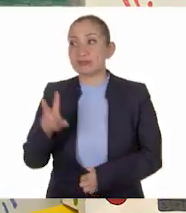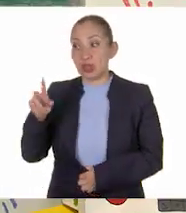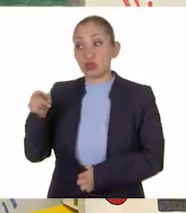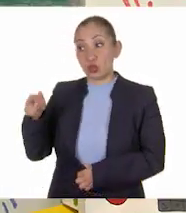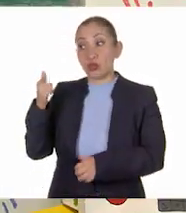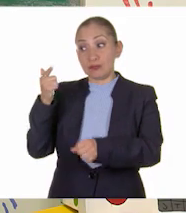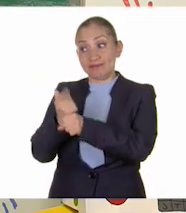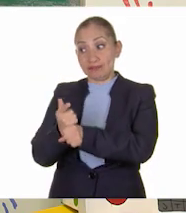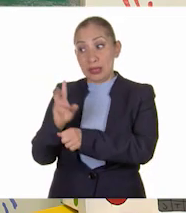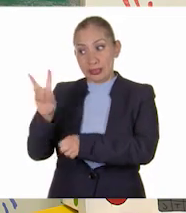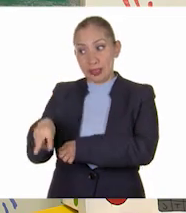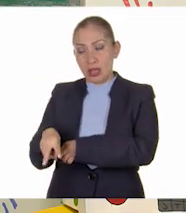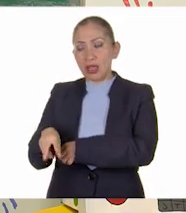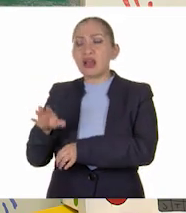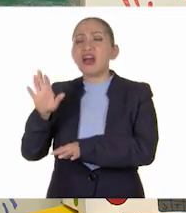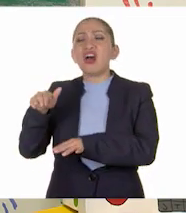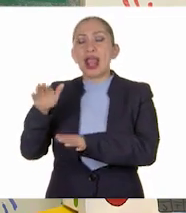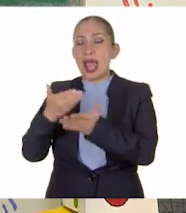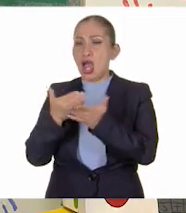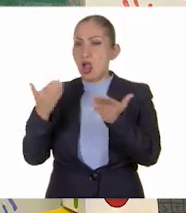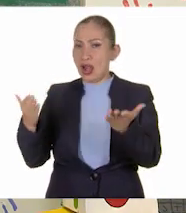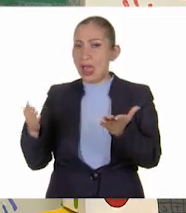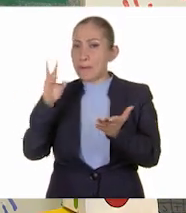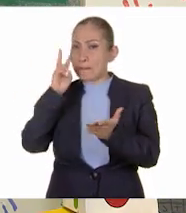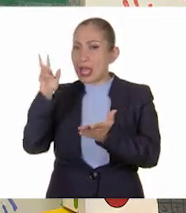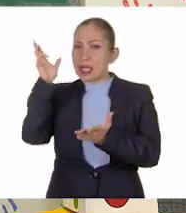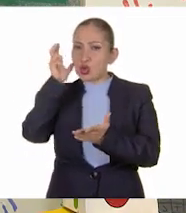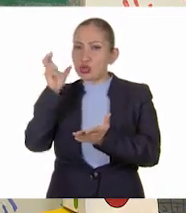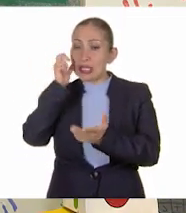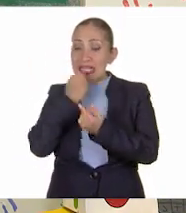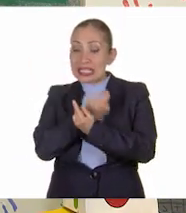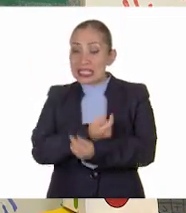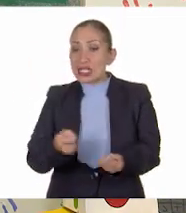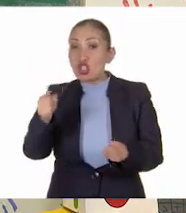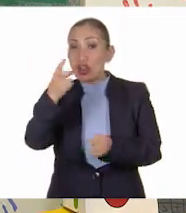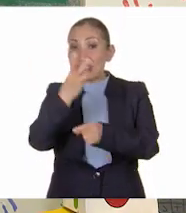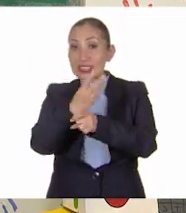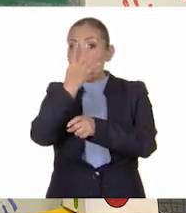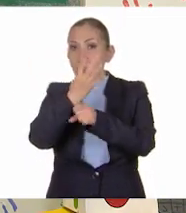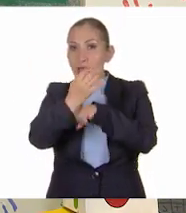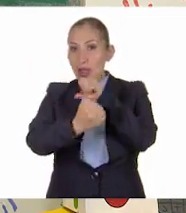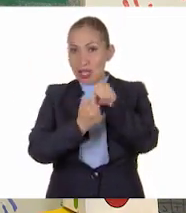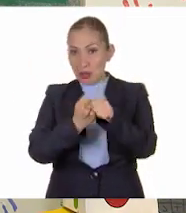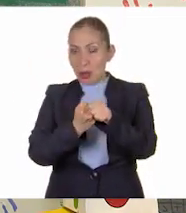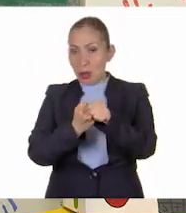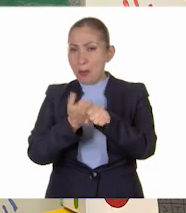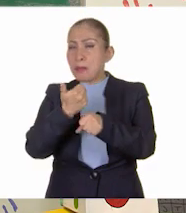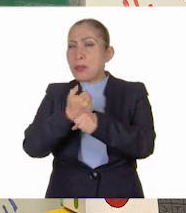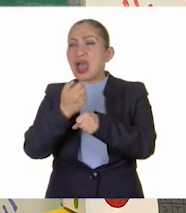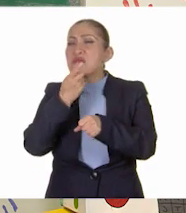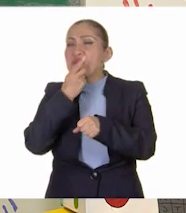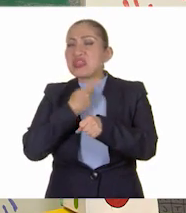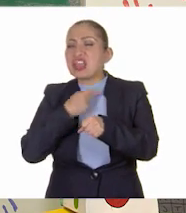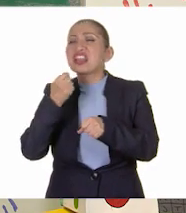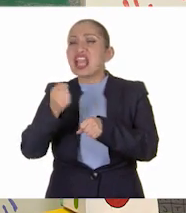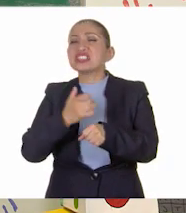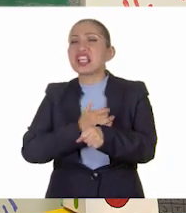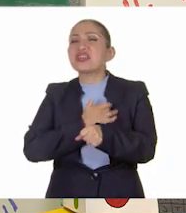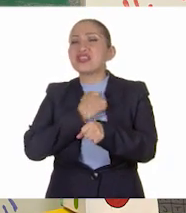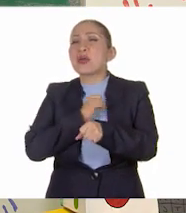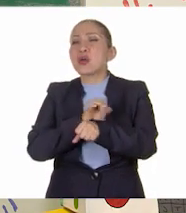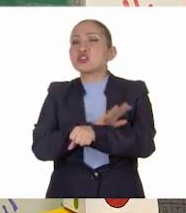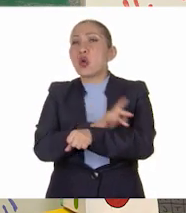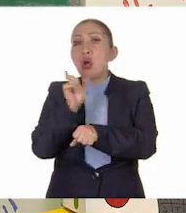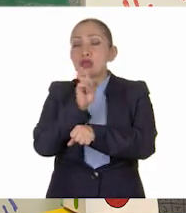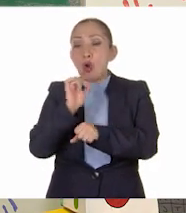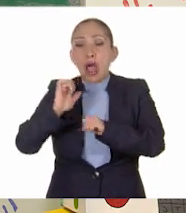des cuenta, Panchito! Oigan, ahora vamos a ver y escuchar a los niños de tercero y cuarto año de primaria sobre qué emociones sienten